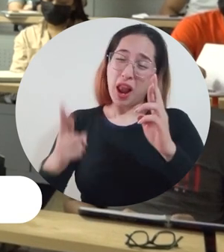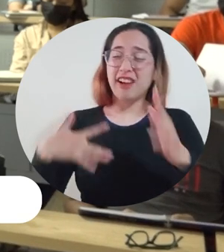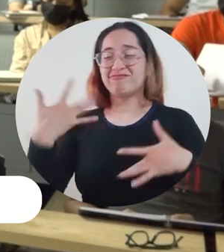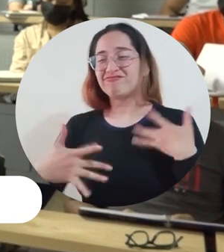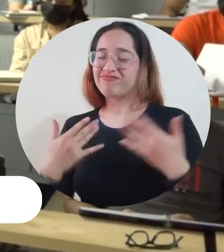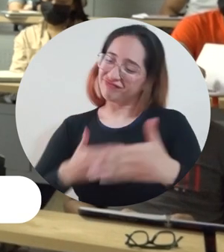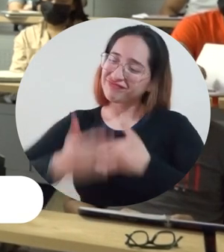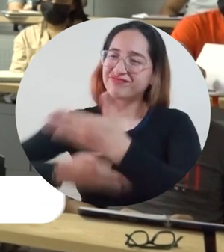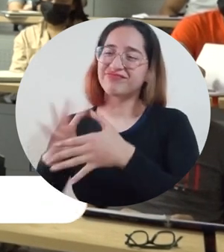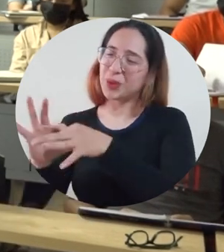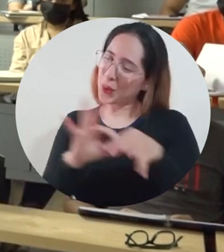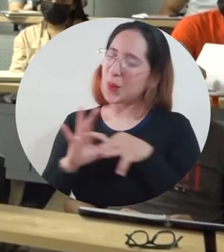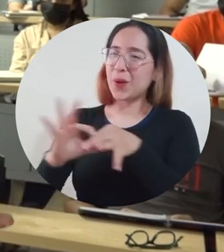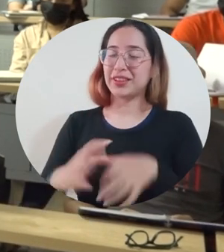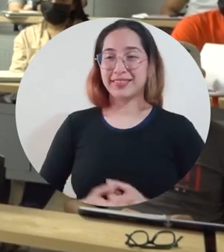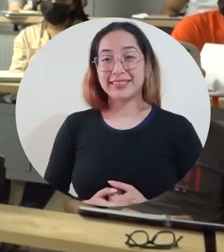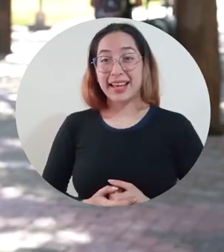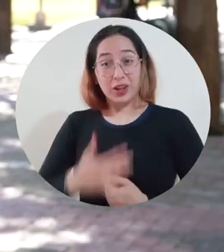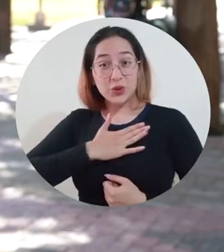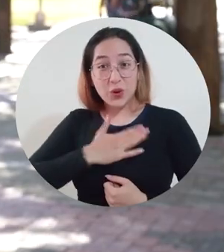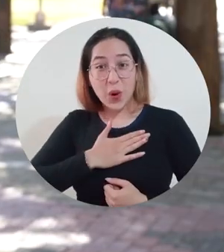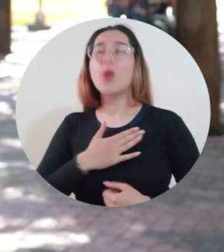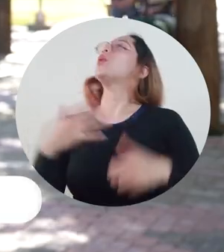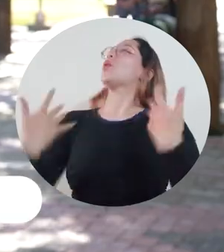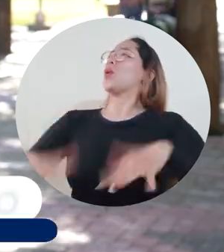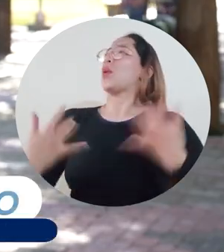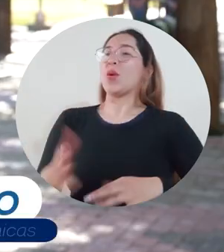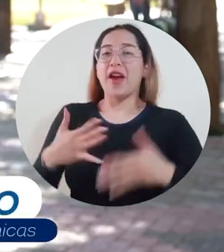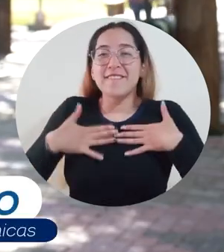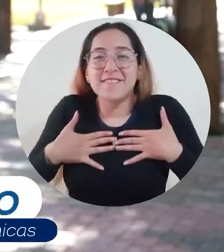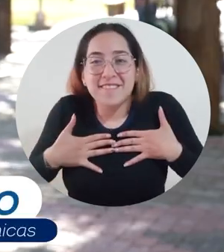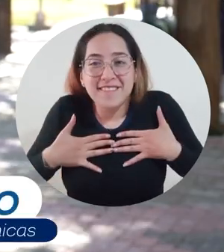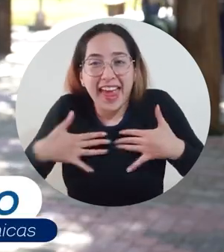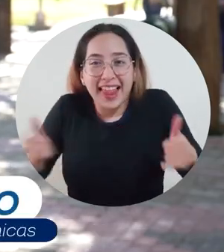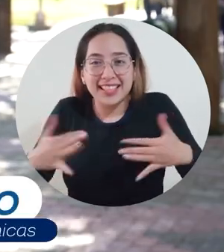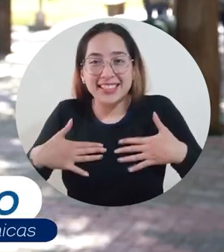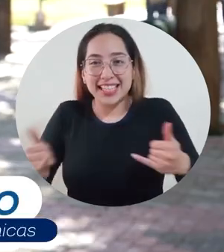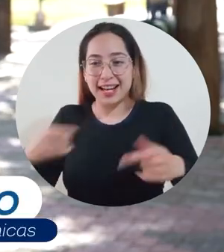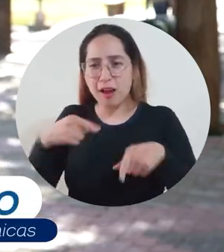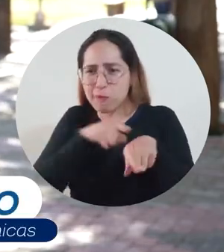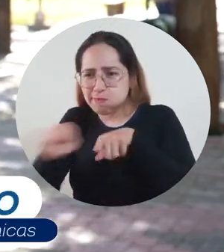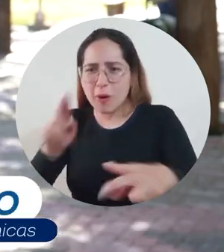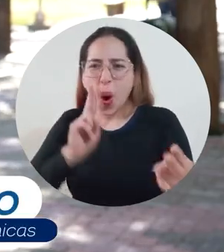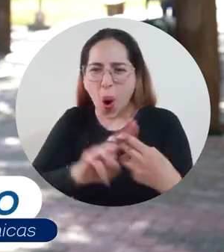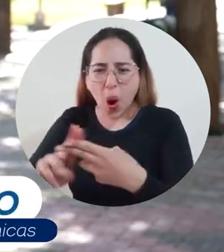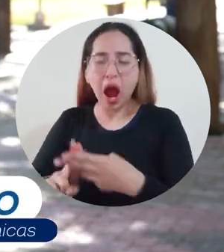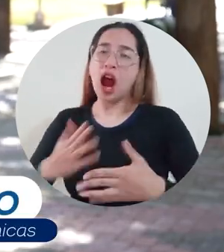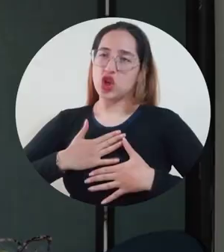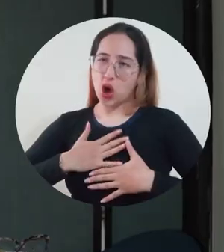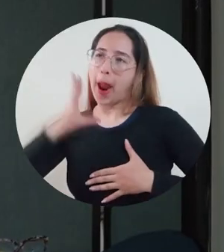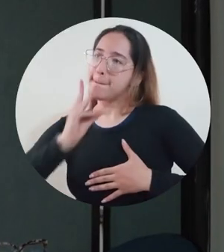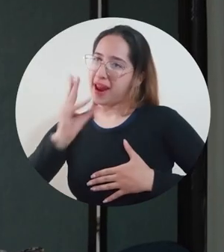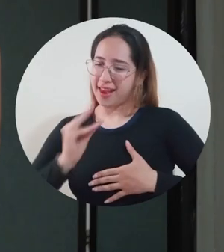disfrutar este proceso juntos. Yo estoy muy feliz, o sea, conocer a estos chicos, inyectarles un